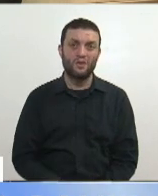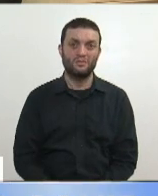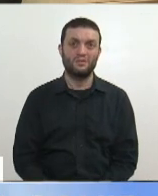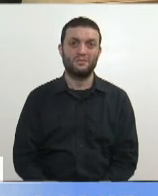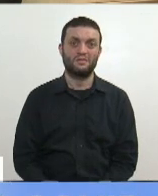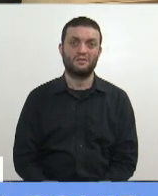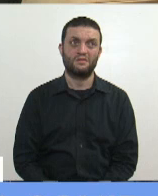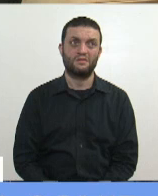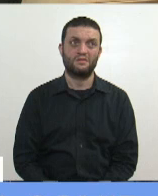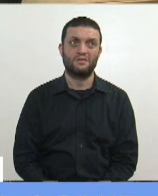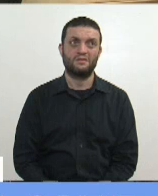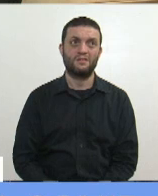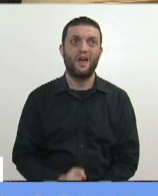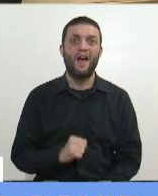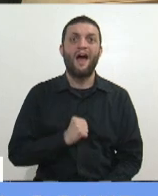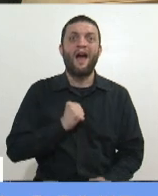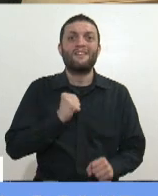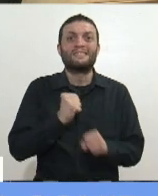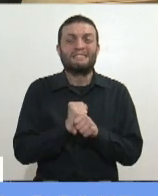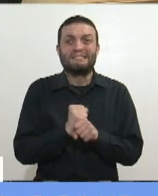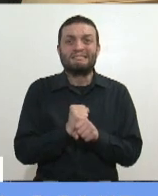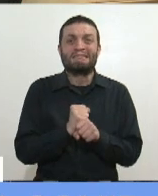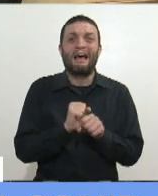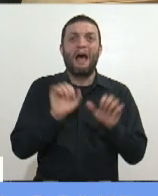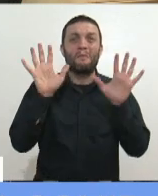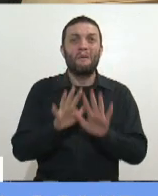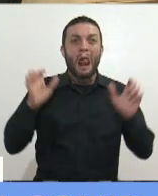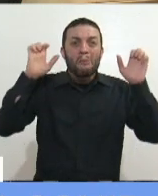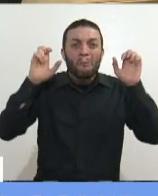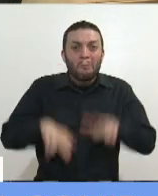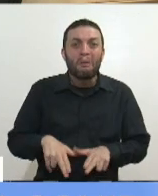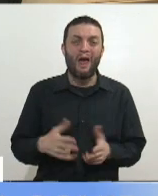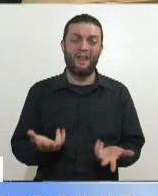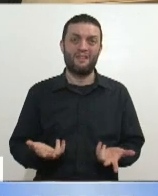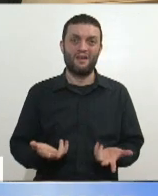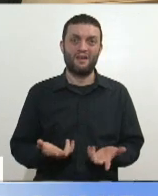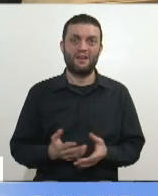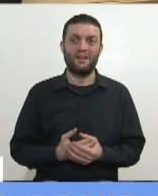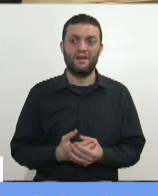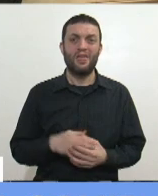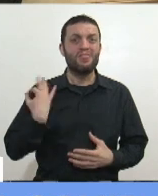Hasta que veamos un plan, hay que resistir los efectos de la ley.